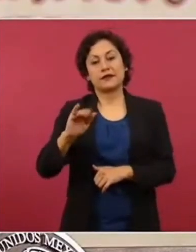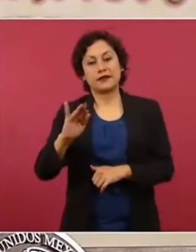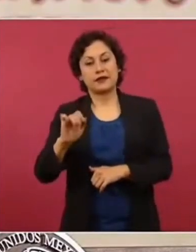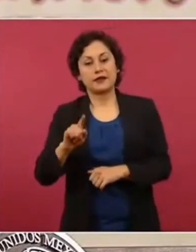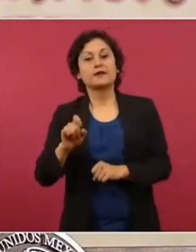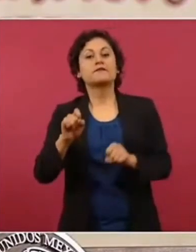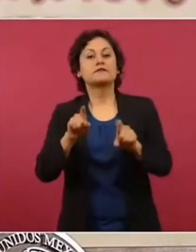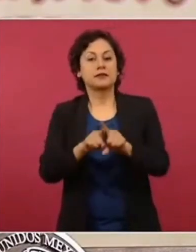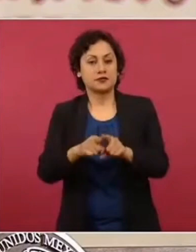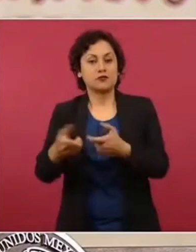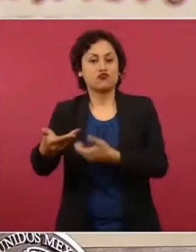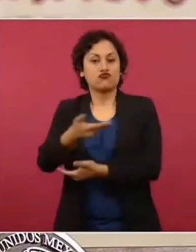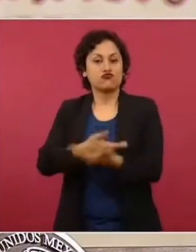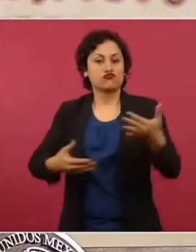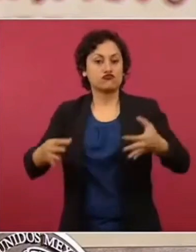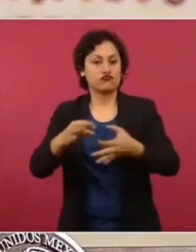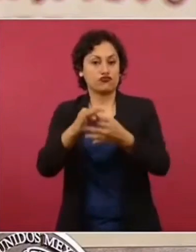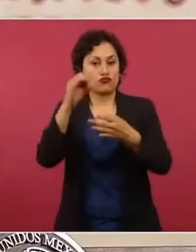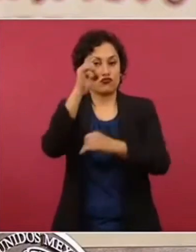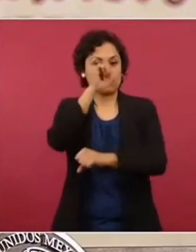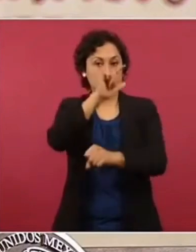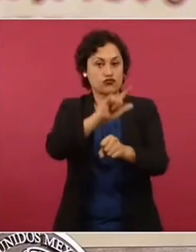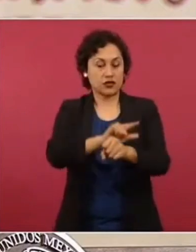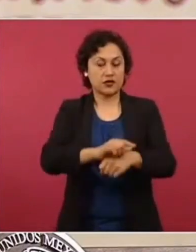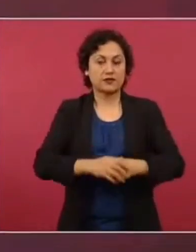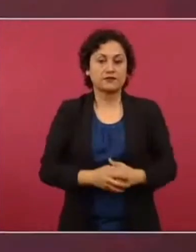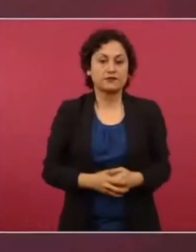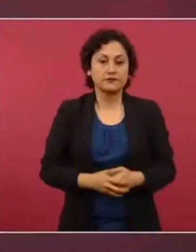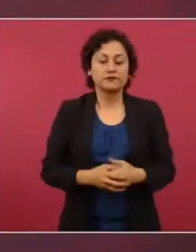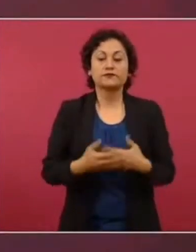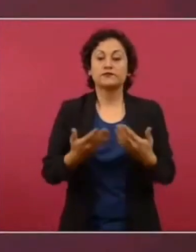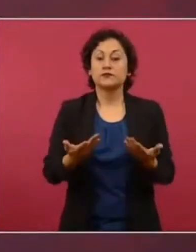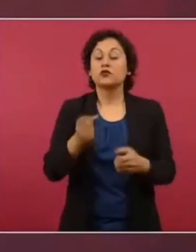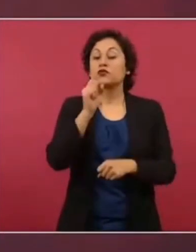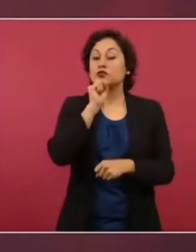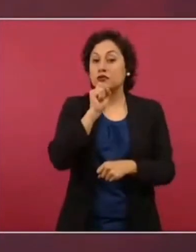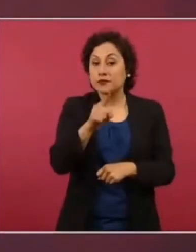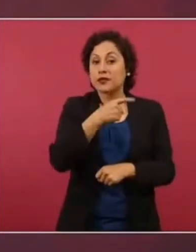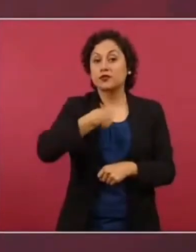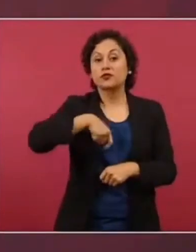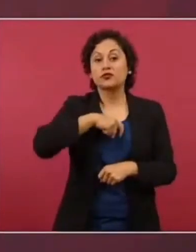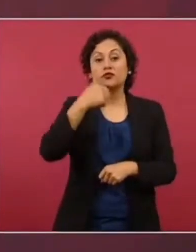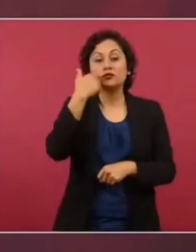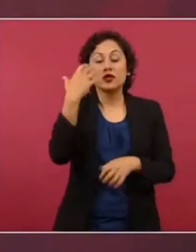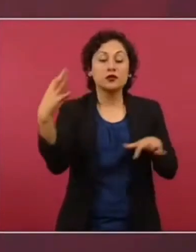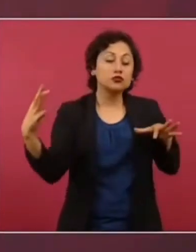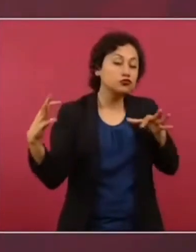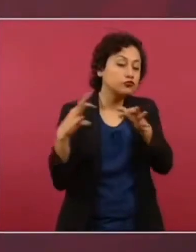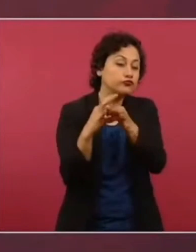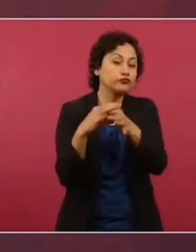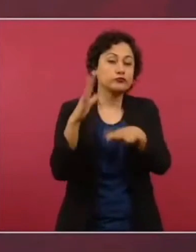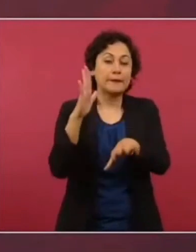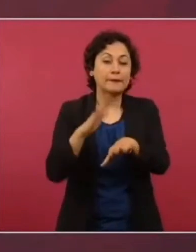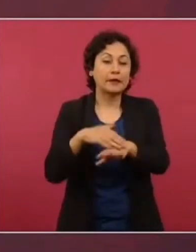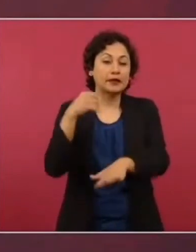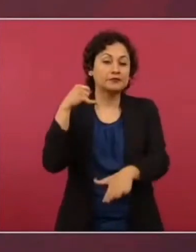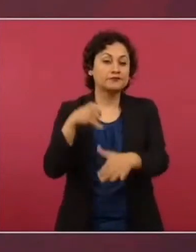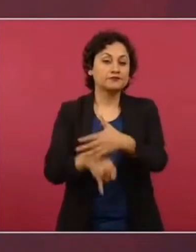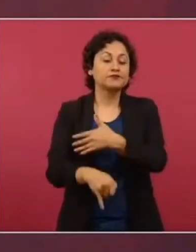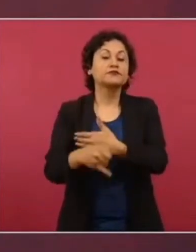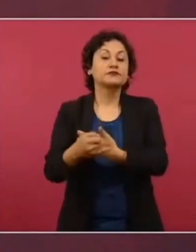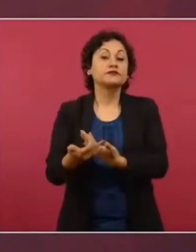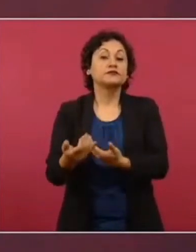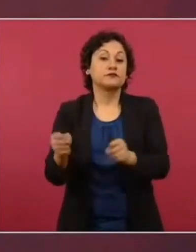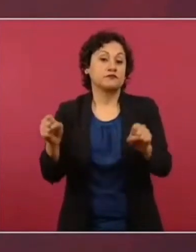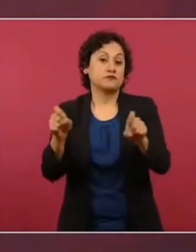nuestra cooperación cultural. Esperamos también reforzar aún más nuestra colaboración en el marco de la UNESCO,